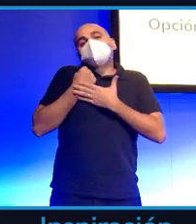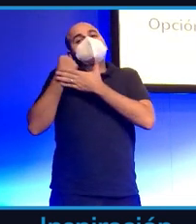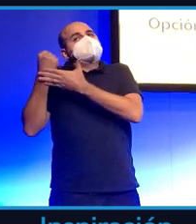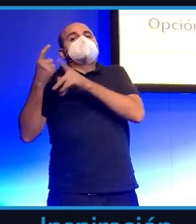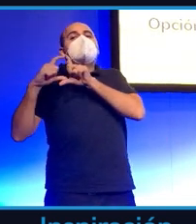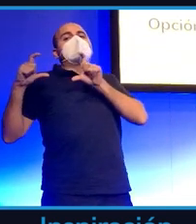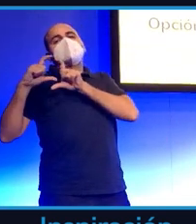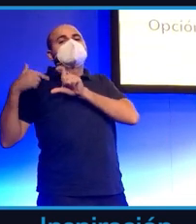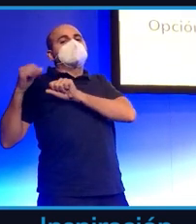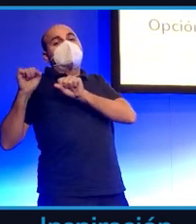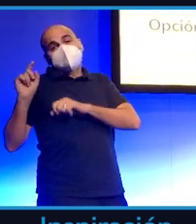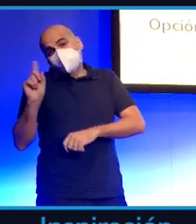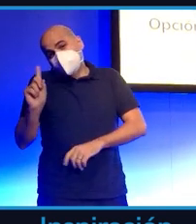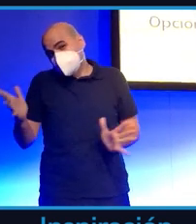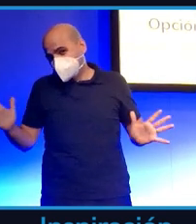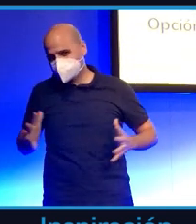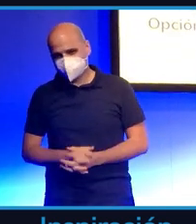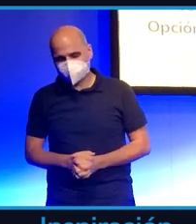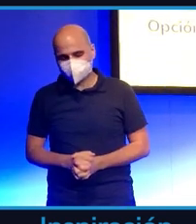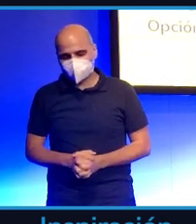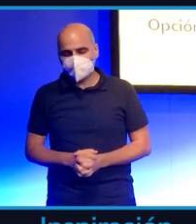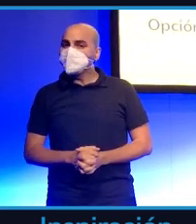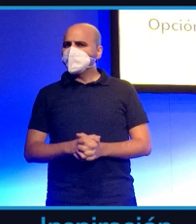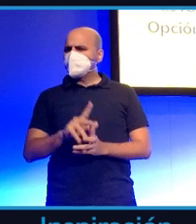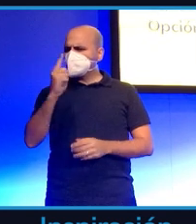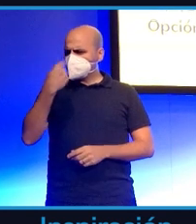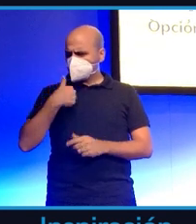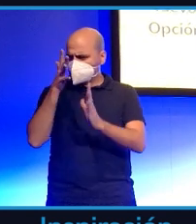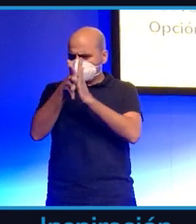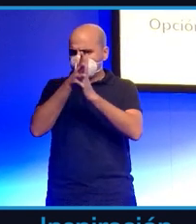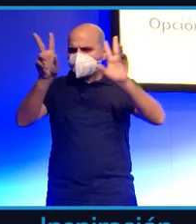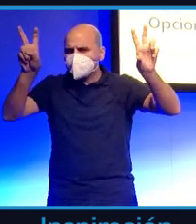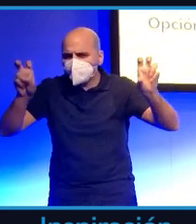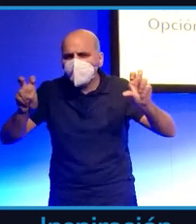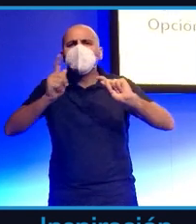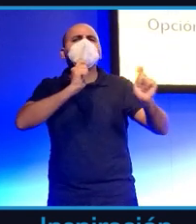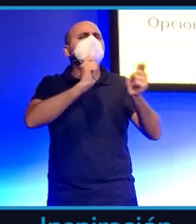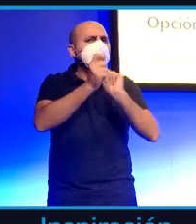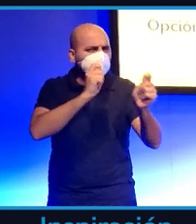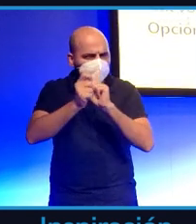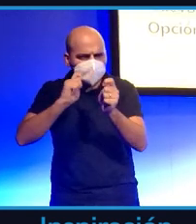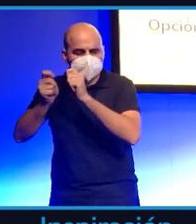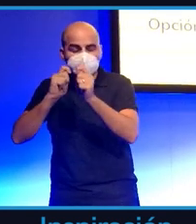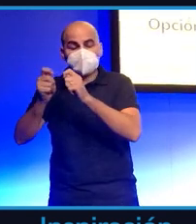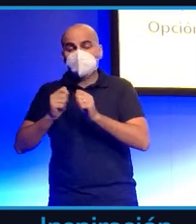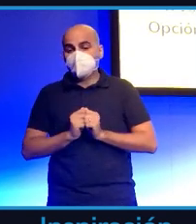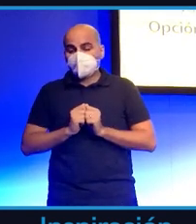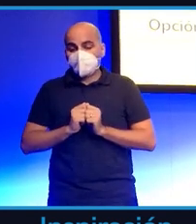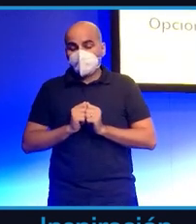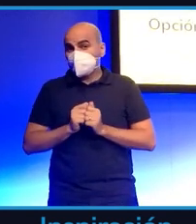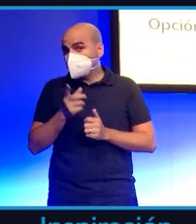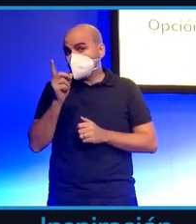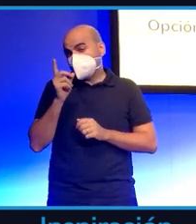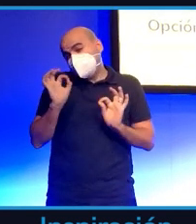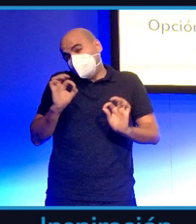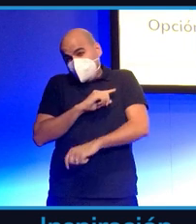Voy a hablar primero sobre periodismo. El periodismo todos sabéis que no es solo, sobre todo si hablamos del deportivo,